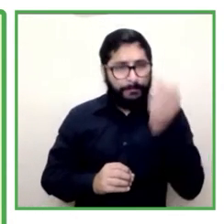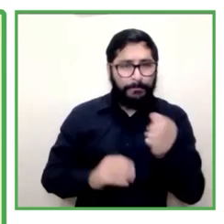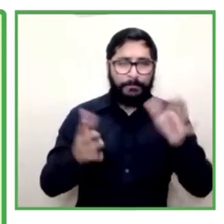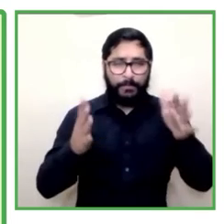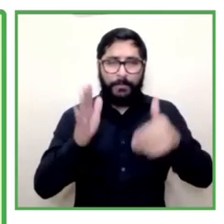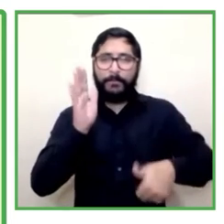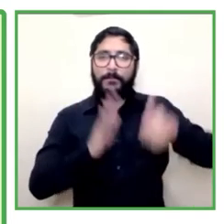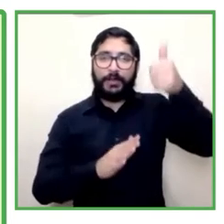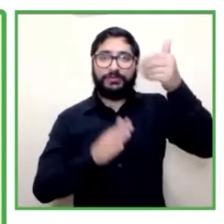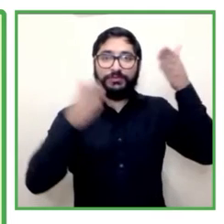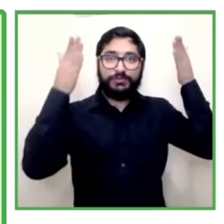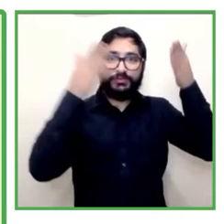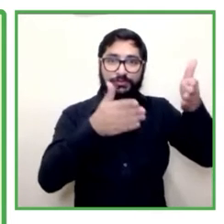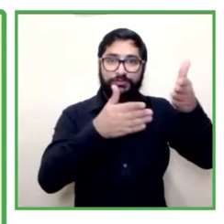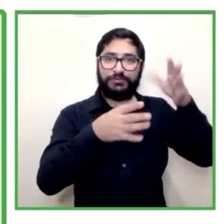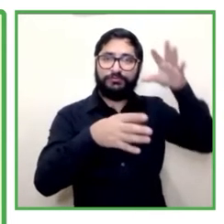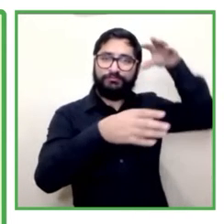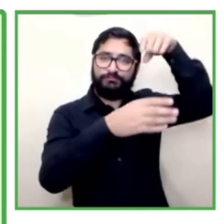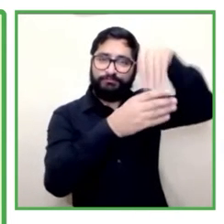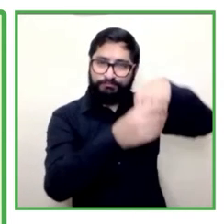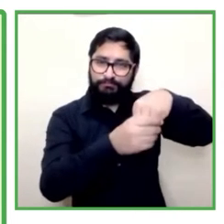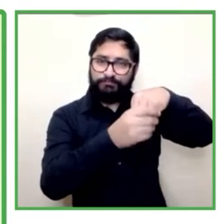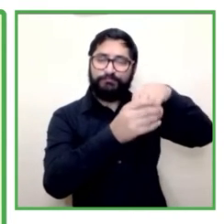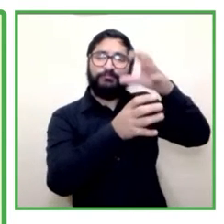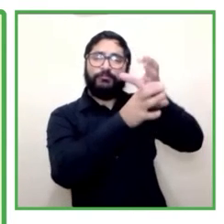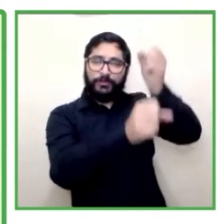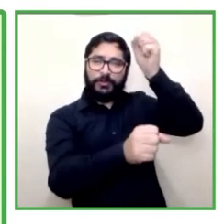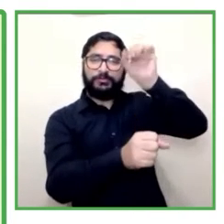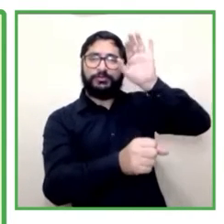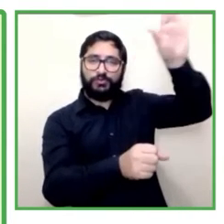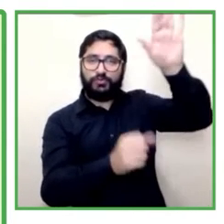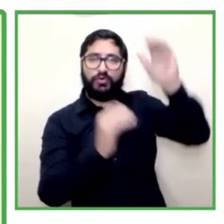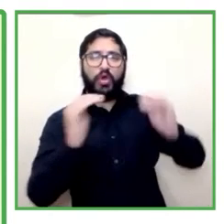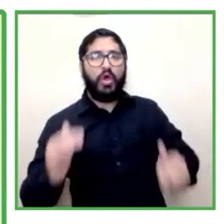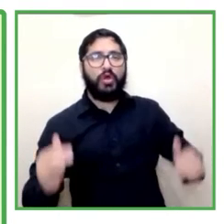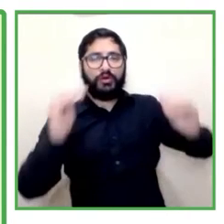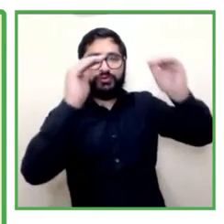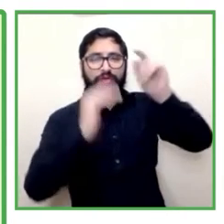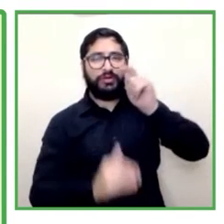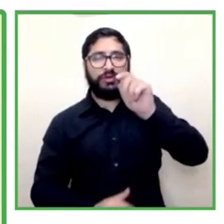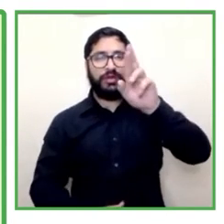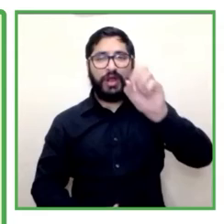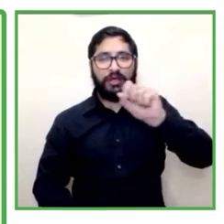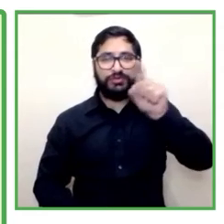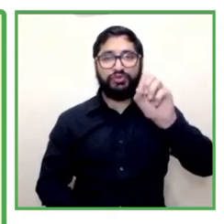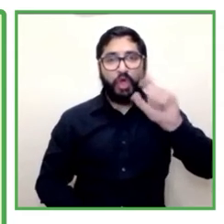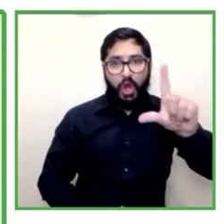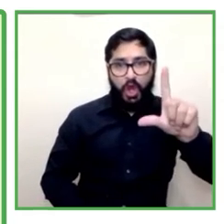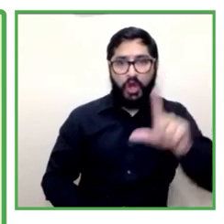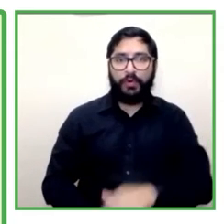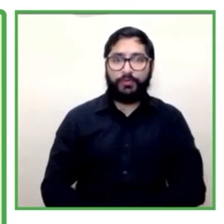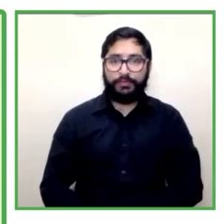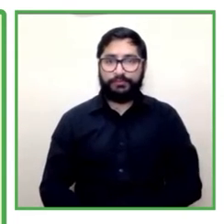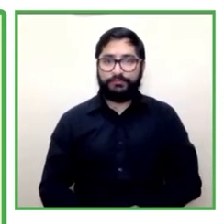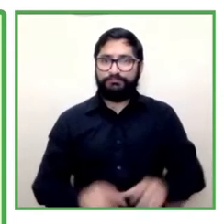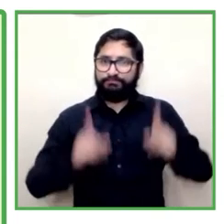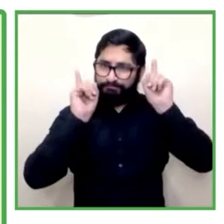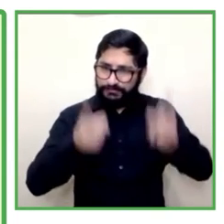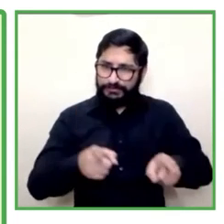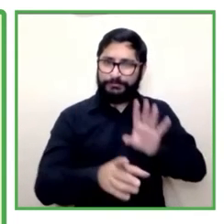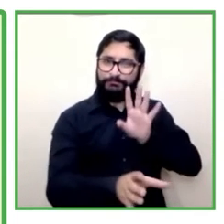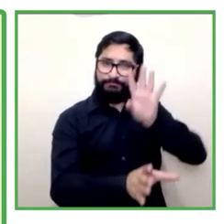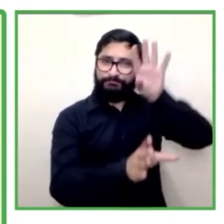hay que afiliarse a ella porque hay que trabajar con otros compañeros y compañeras, de hecho para nosotros para poder administrativamente